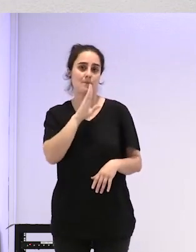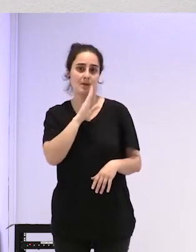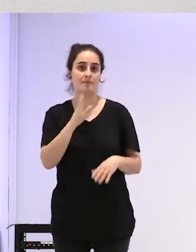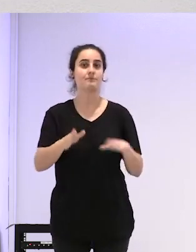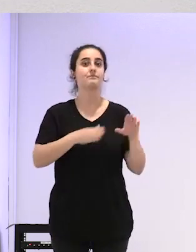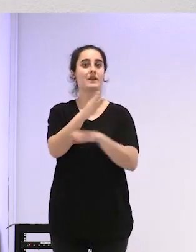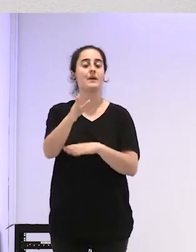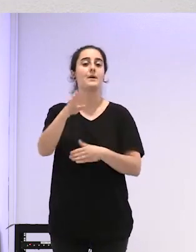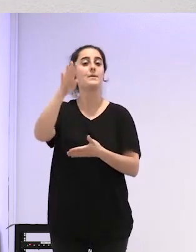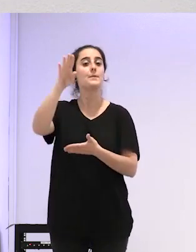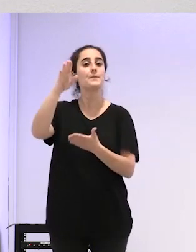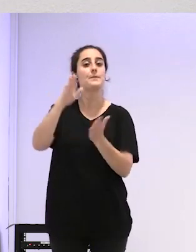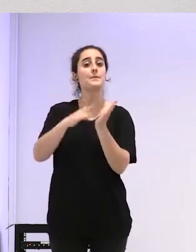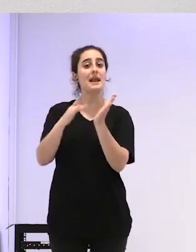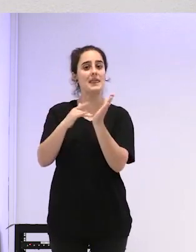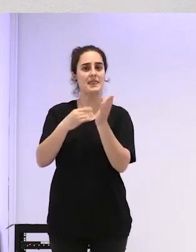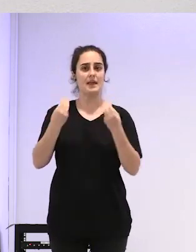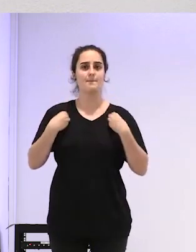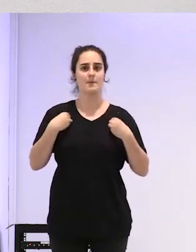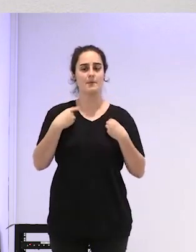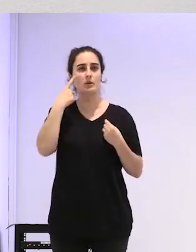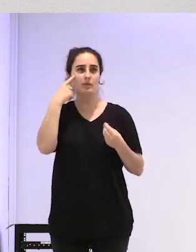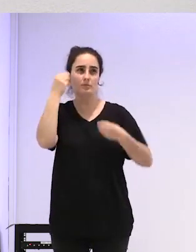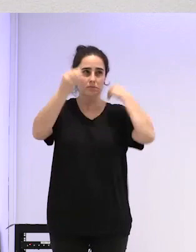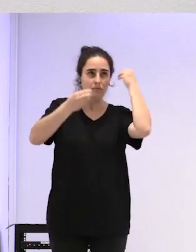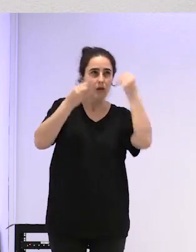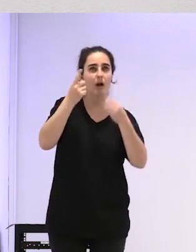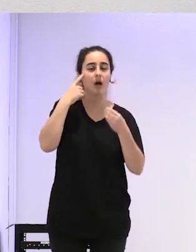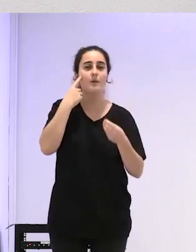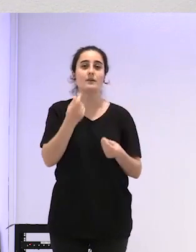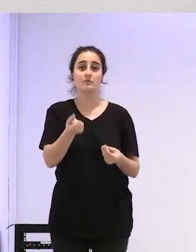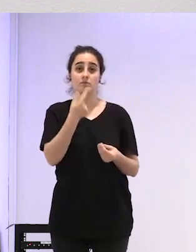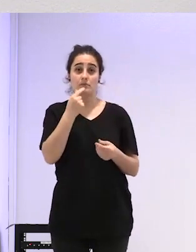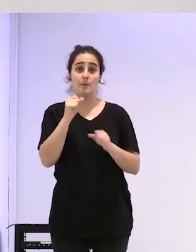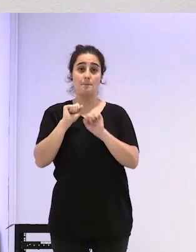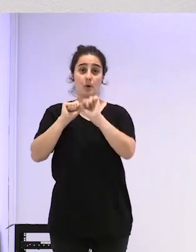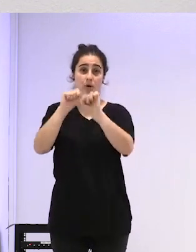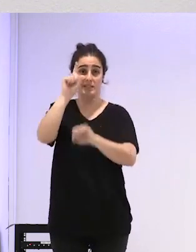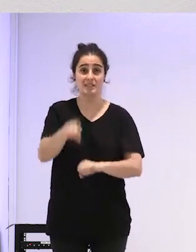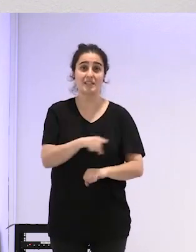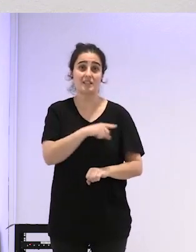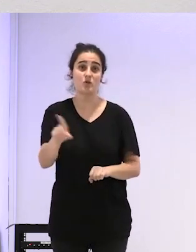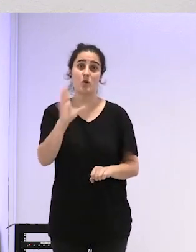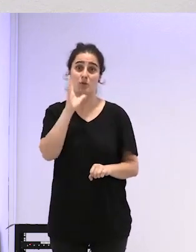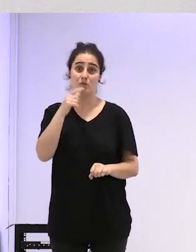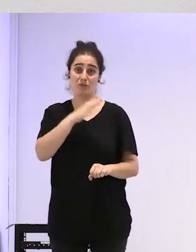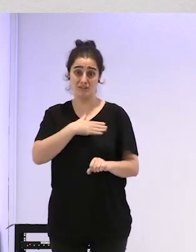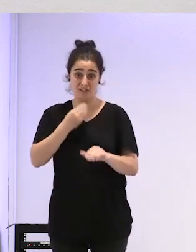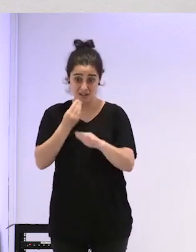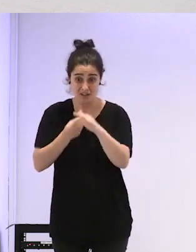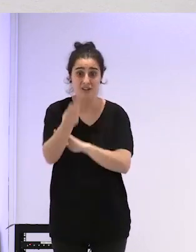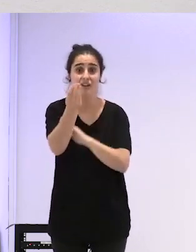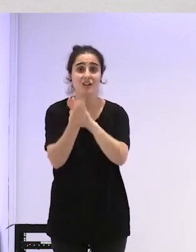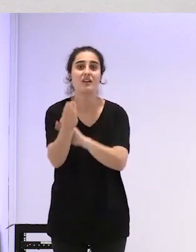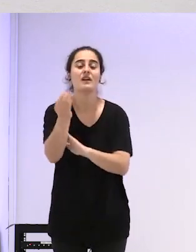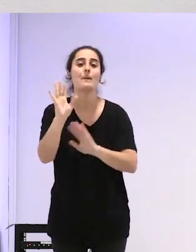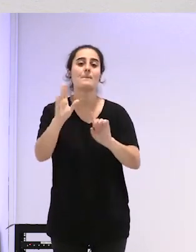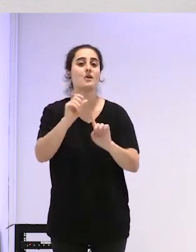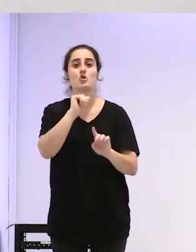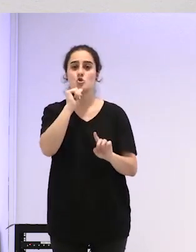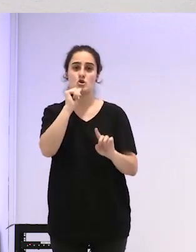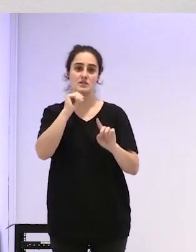tienen si deben dar bloqueadores o no por aquello de que no se queda excedir pero no quiere desarrollar carácteres secundarios